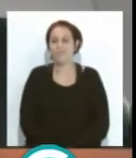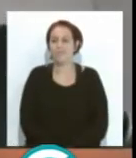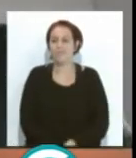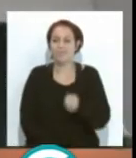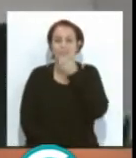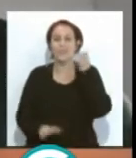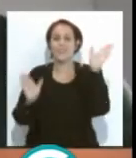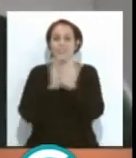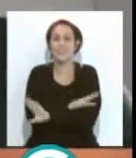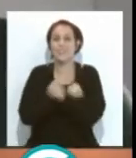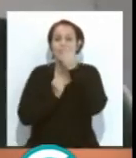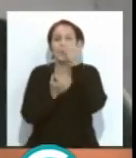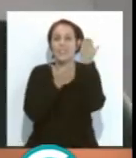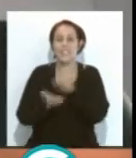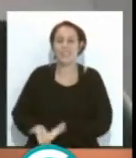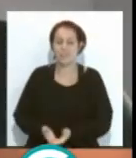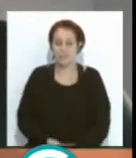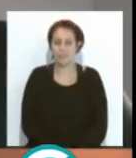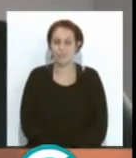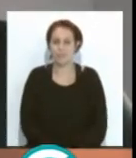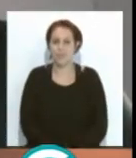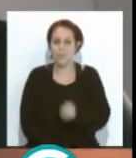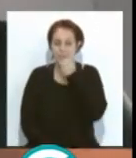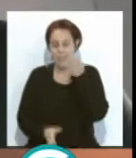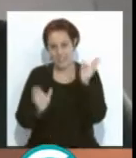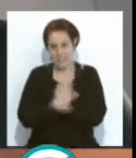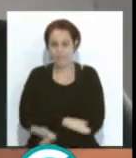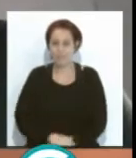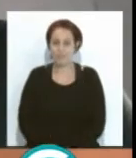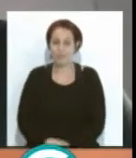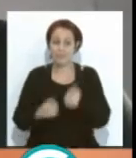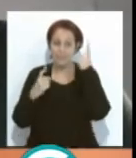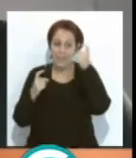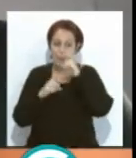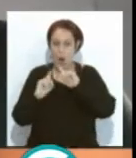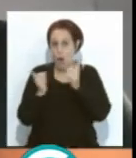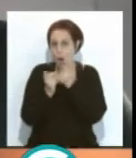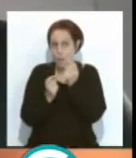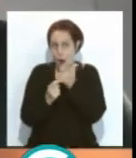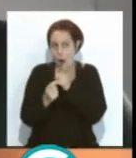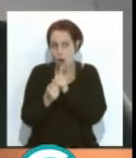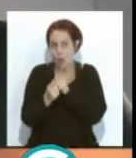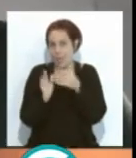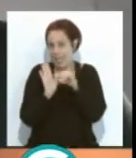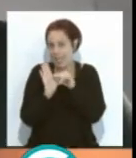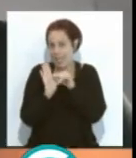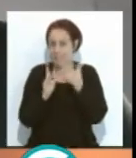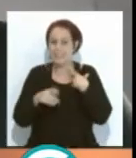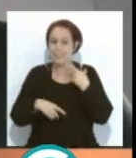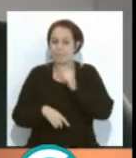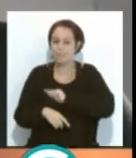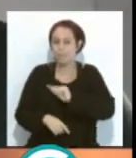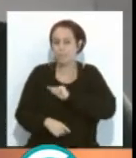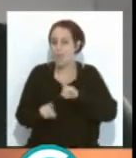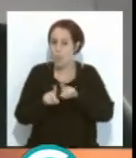Buenas noches, bienvenido. Muy buenas noches. Muy buenas noches. Intentaremos acortar un poco distancia, Diego, y que te sientas casi